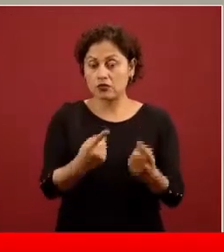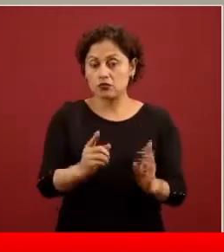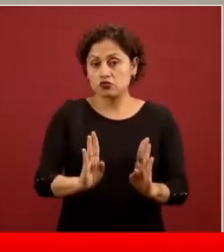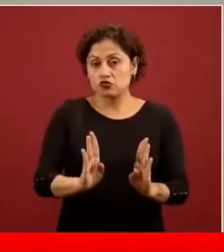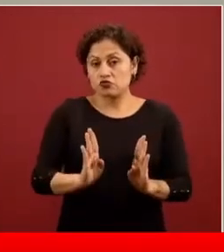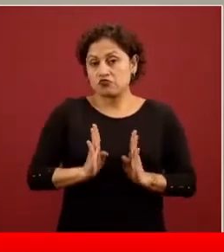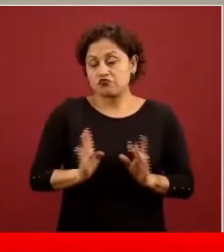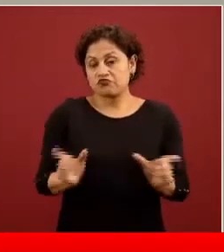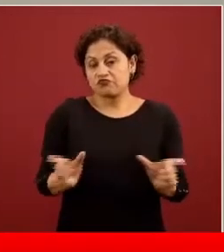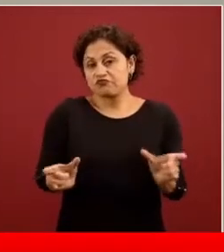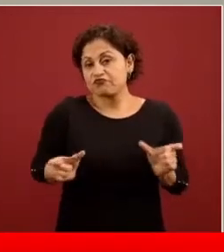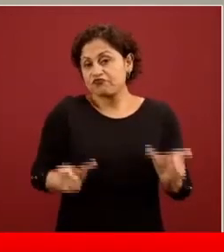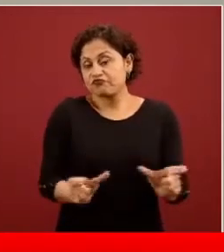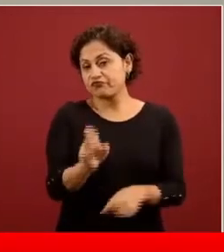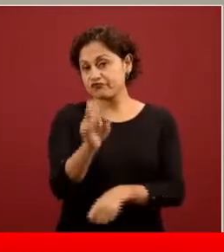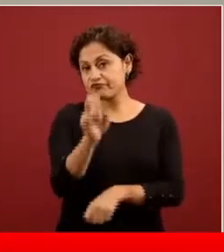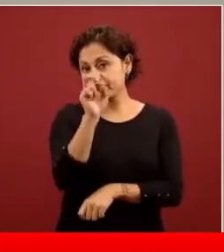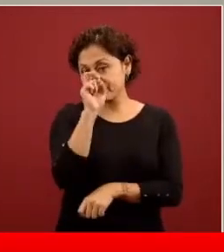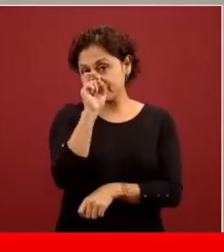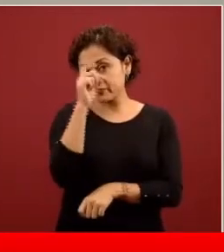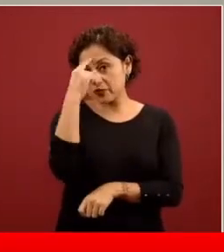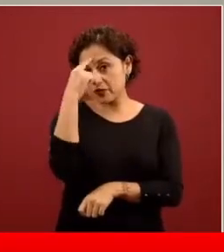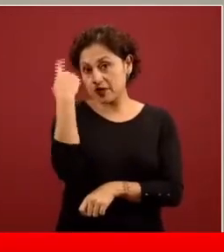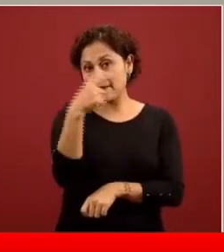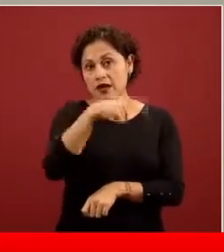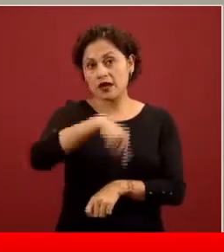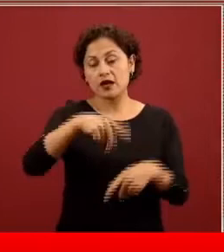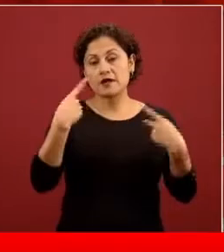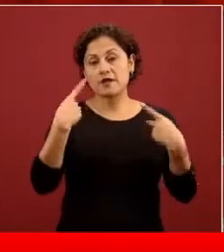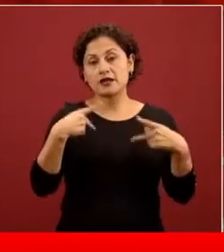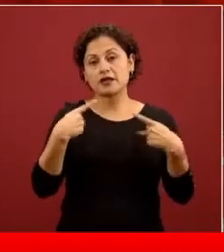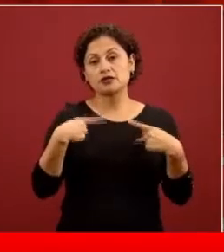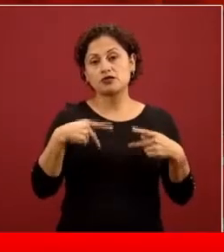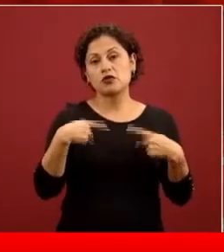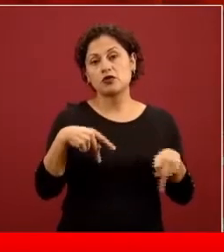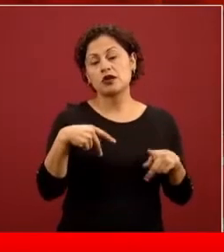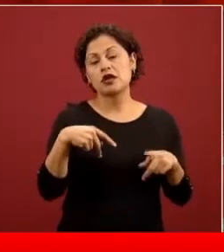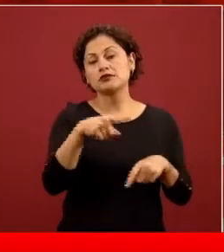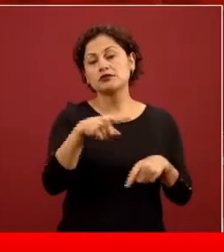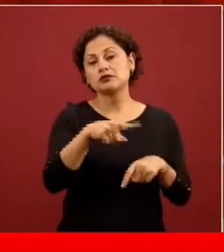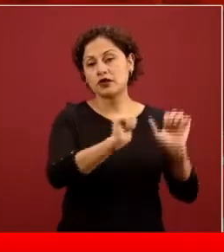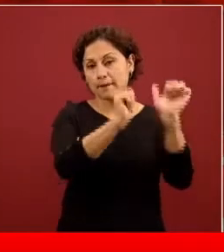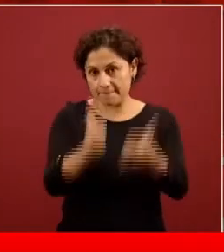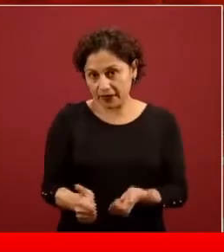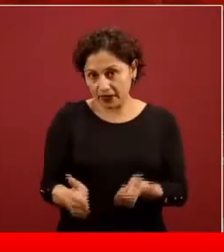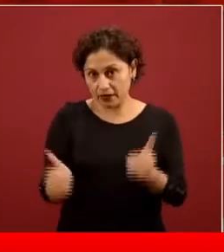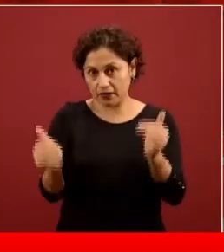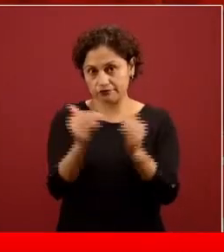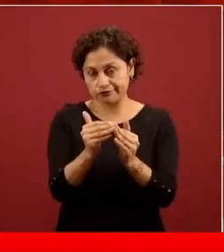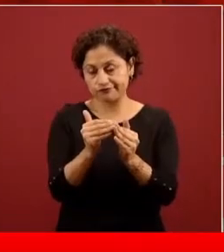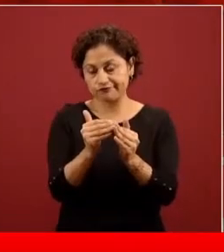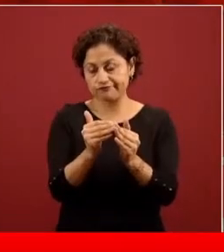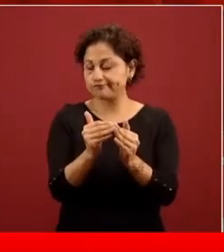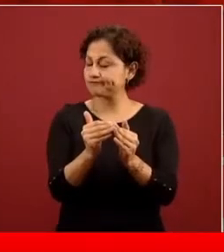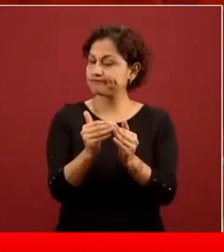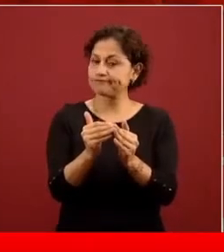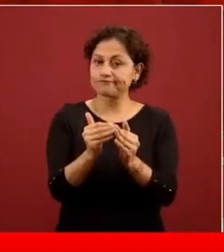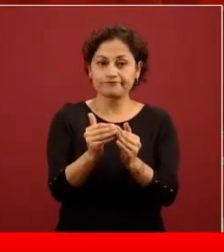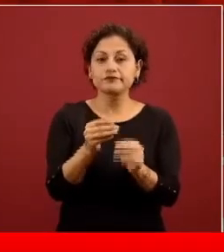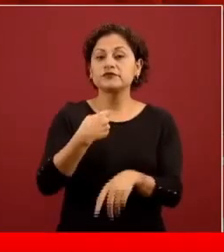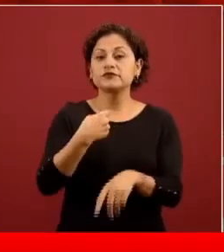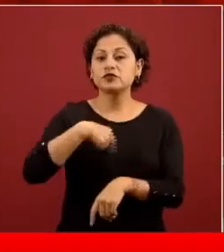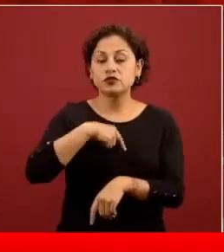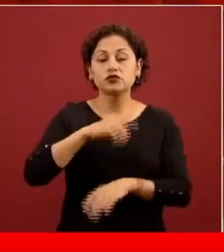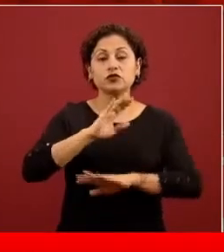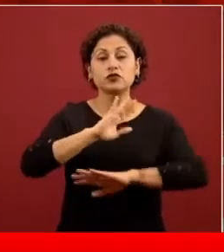coerción directa hacia los ciudadanos y ciudadanas. Hemos dicho que desde un punto de vista